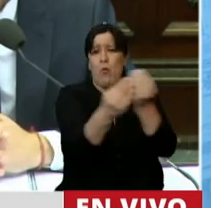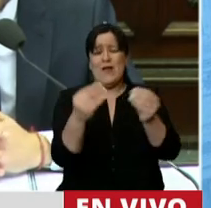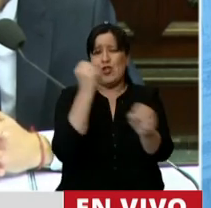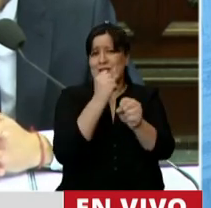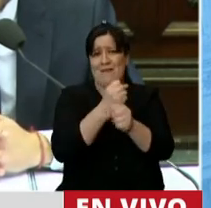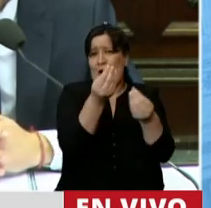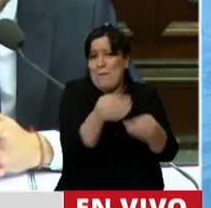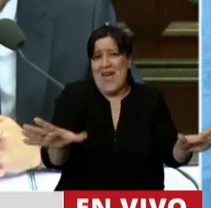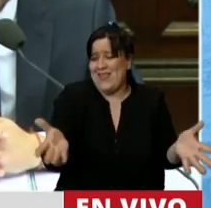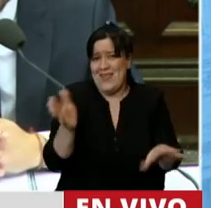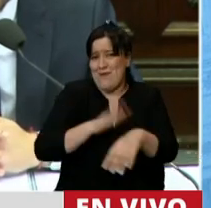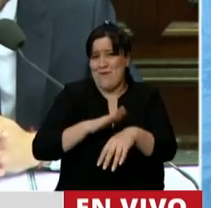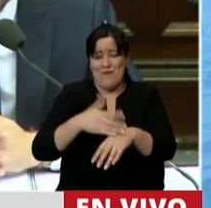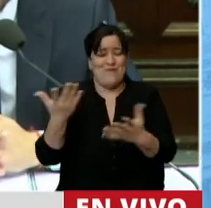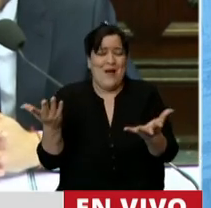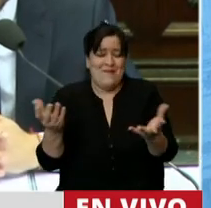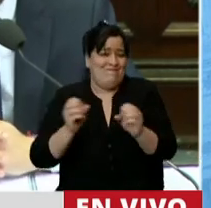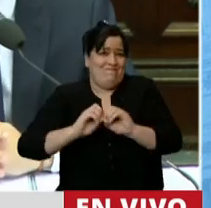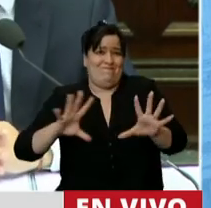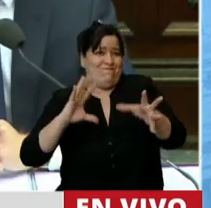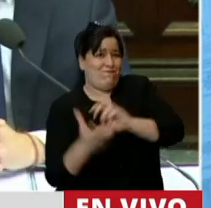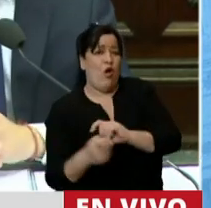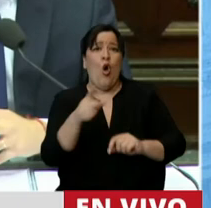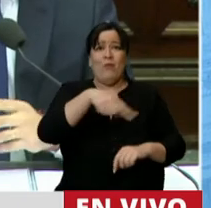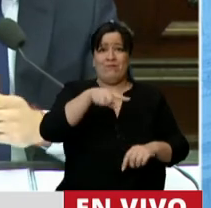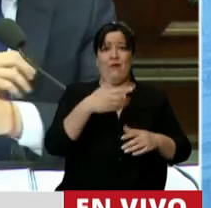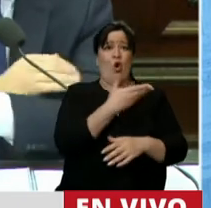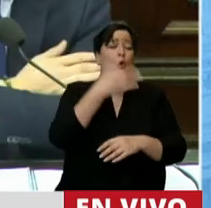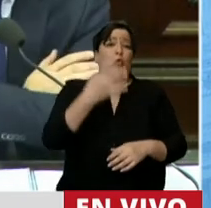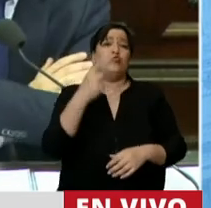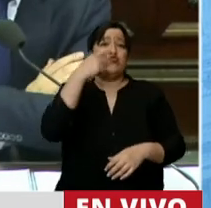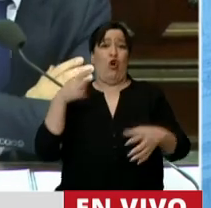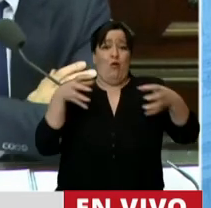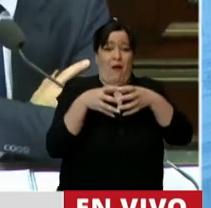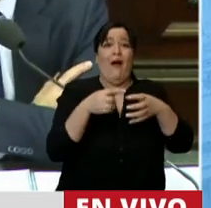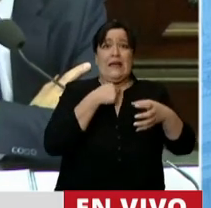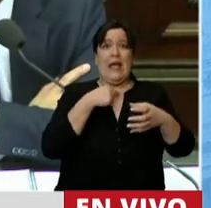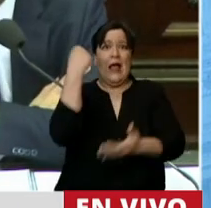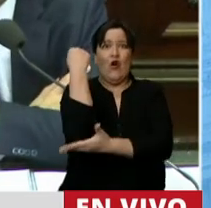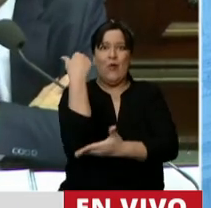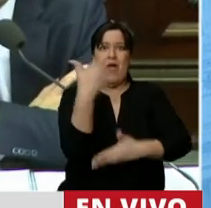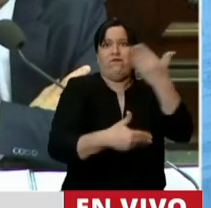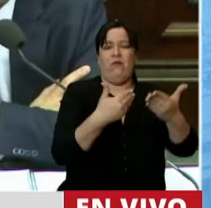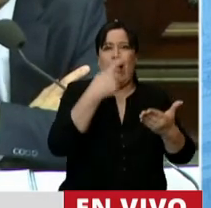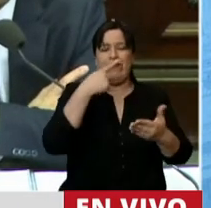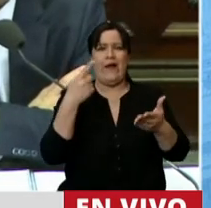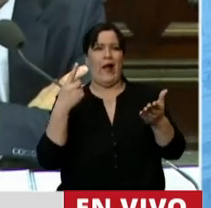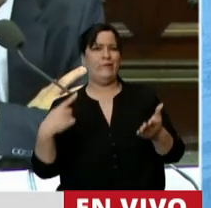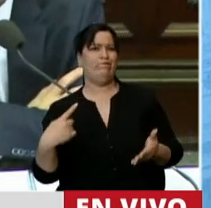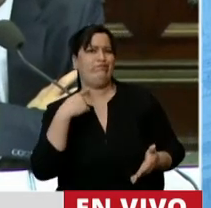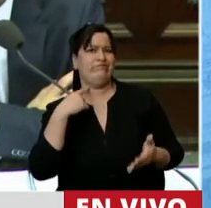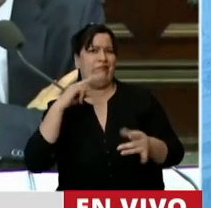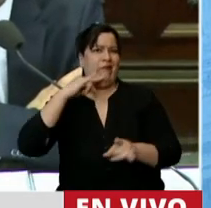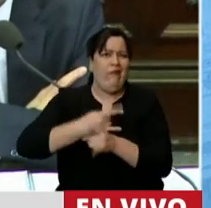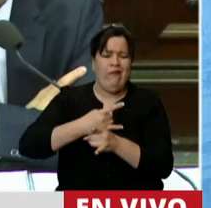ponerlo en marcha. Ustedes venían a encender la economía y bueno, ya apareció la pandemia. Entonces, ¿qué van a ganar insultándonos a